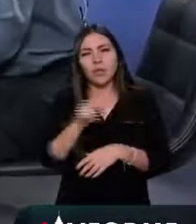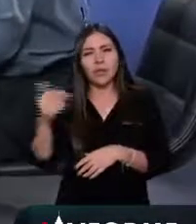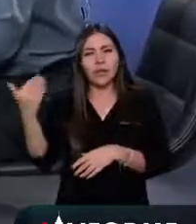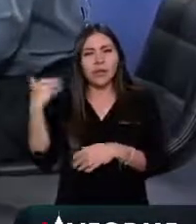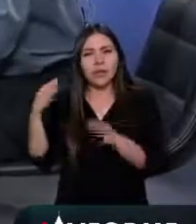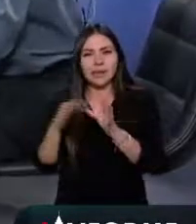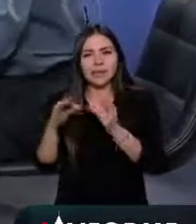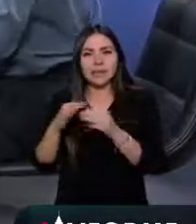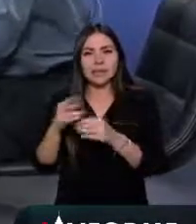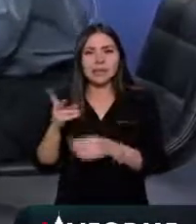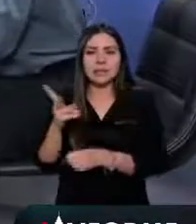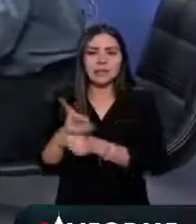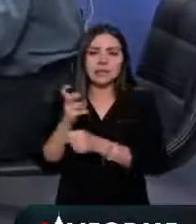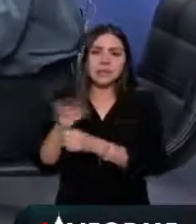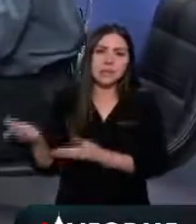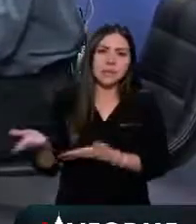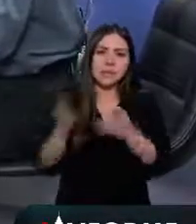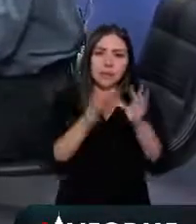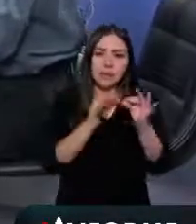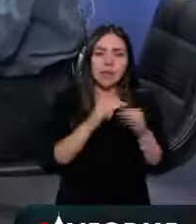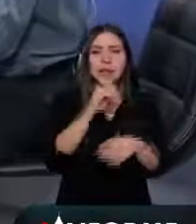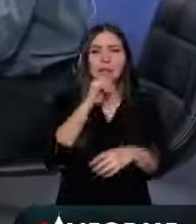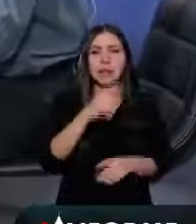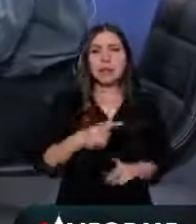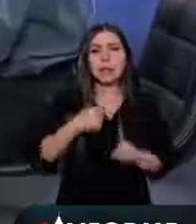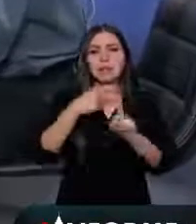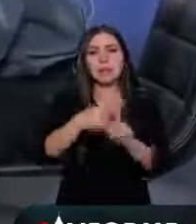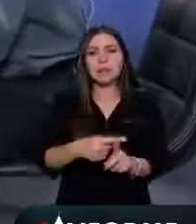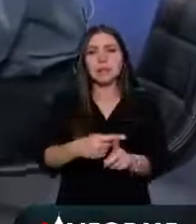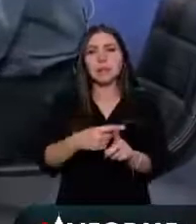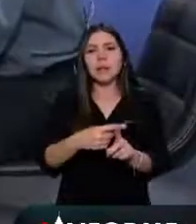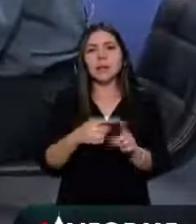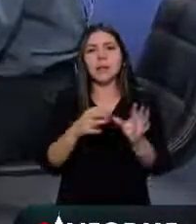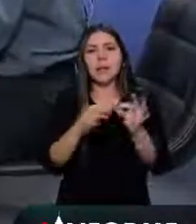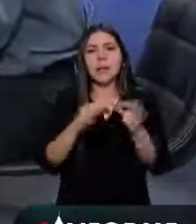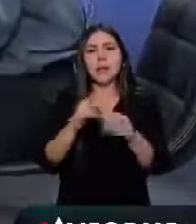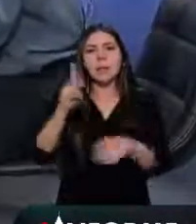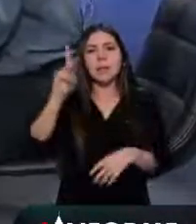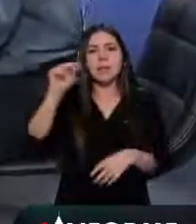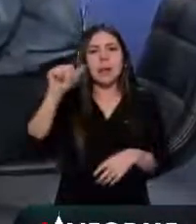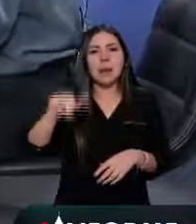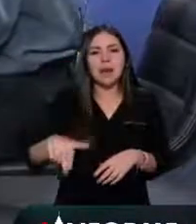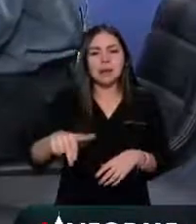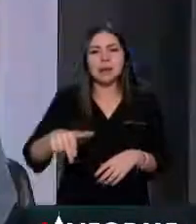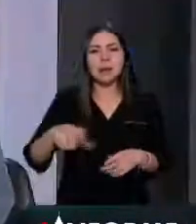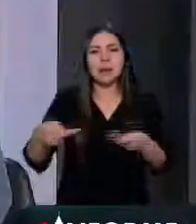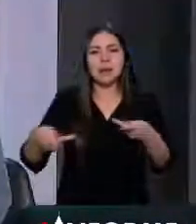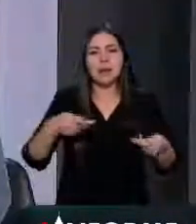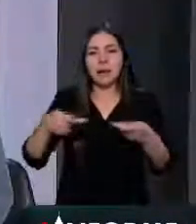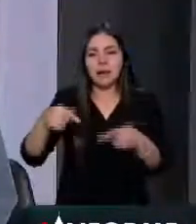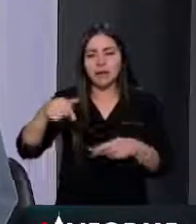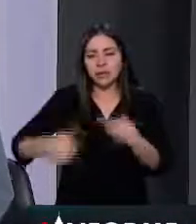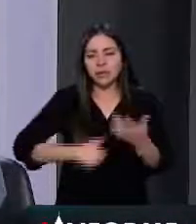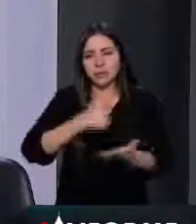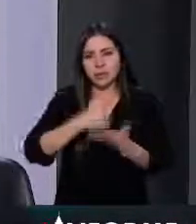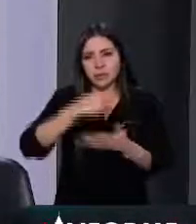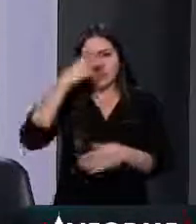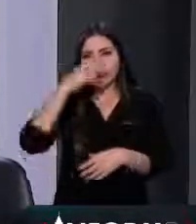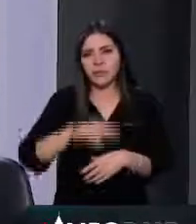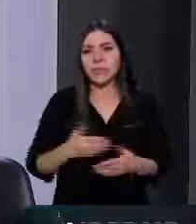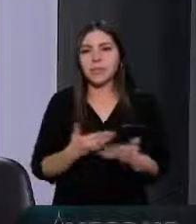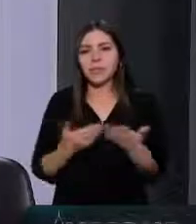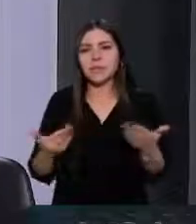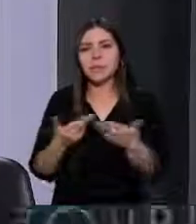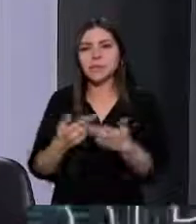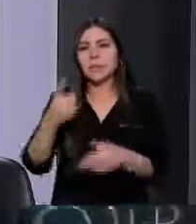acabas de explicar, más otras partes de la estrategia integral que se está llevando a cabo aquí en la Ciudad de Salvador. Tenemos ya